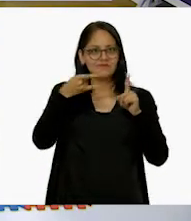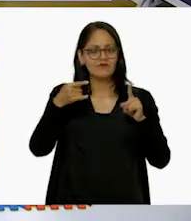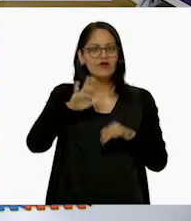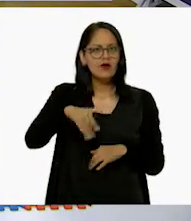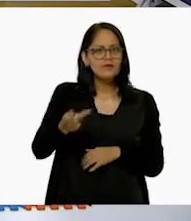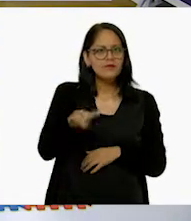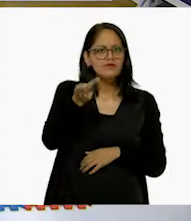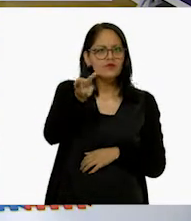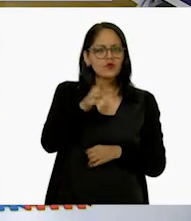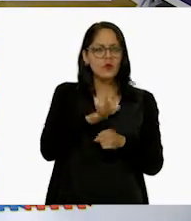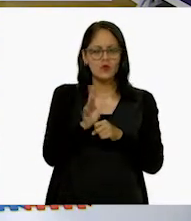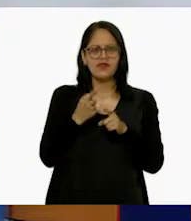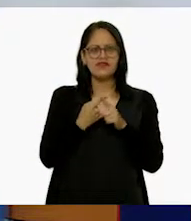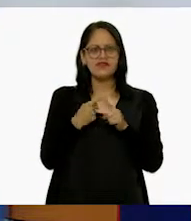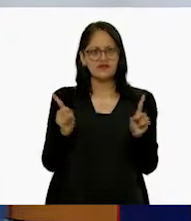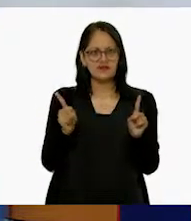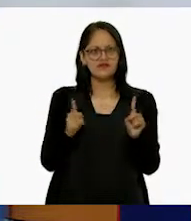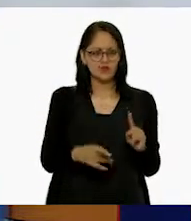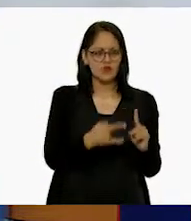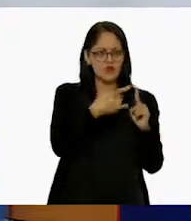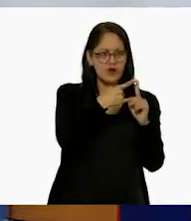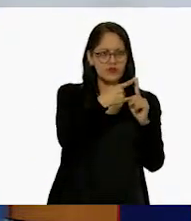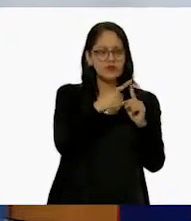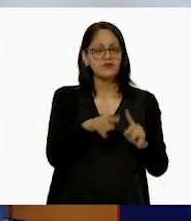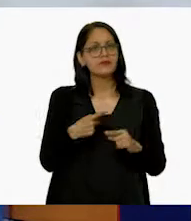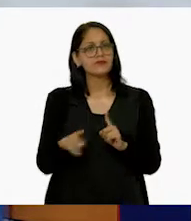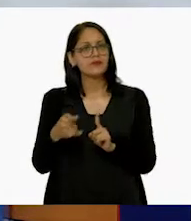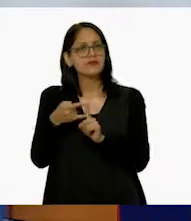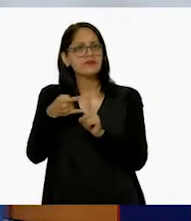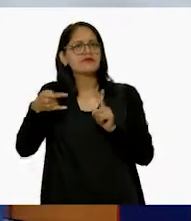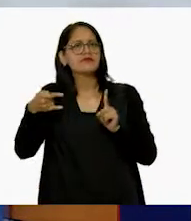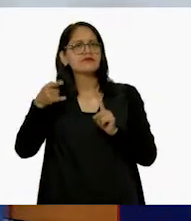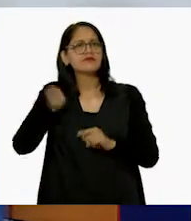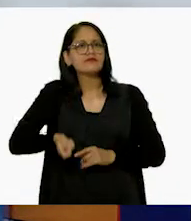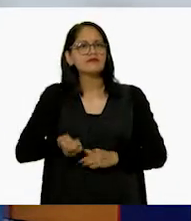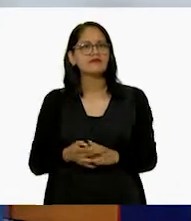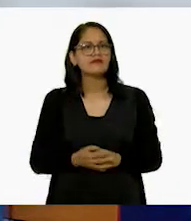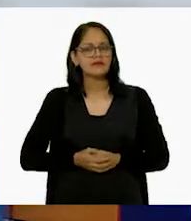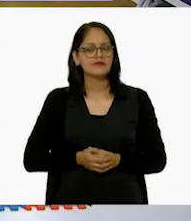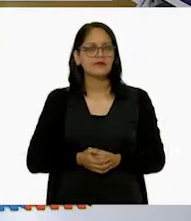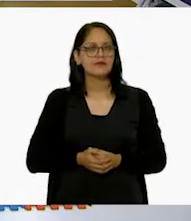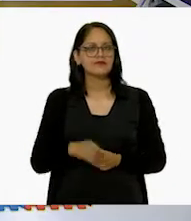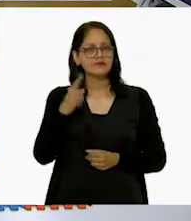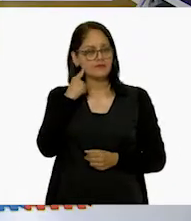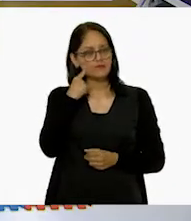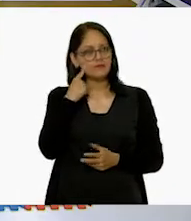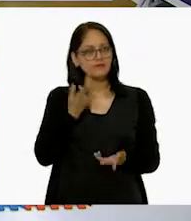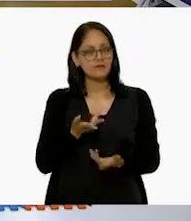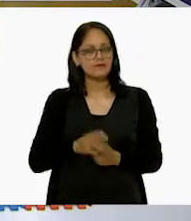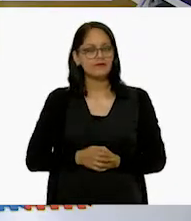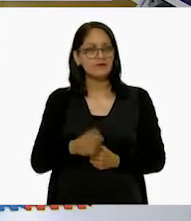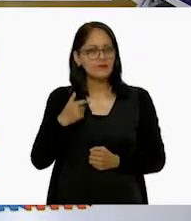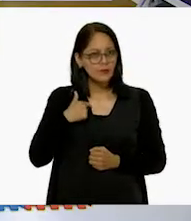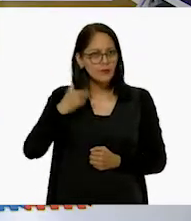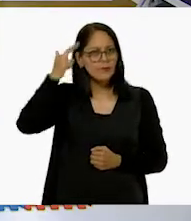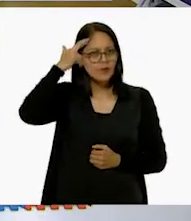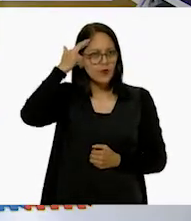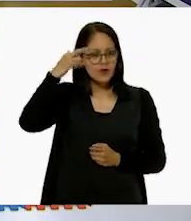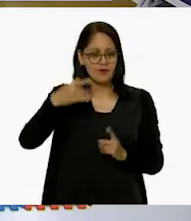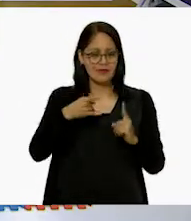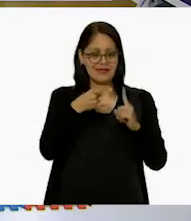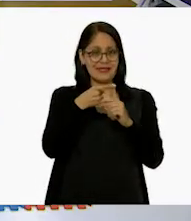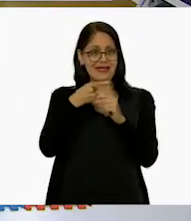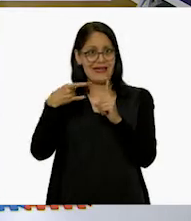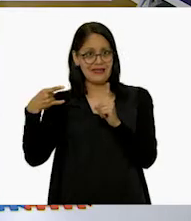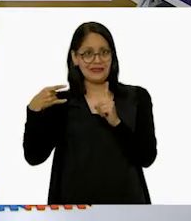pregunta. ¿Cuál es la diferencia entre un cuadrado y un rectángulo? A ver. Yo me acuerdo que el rectángulo